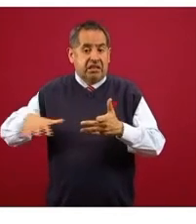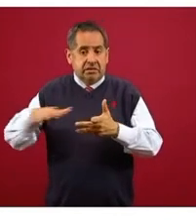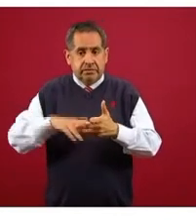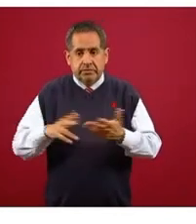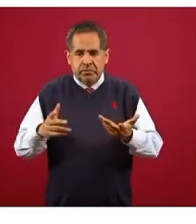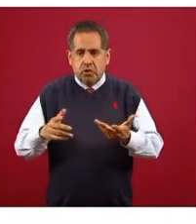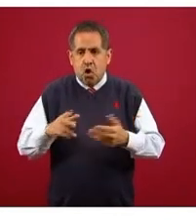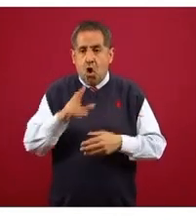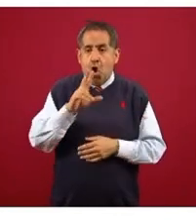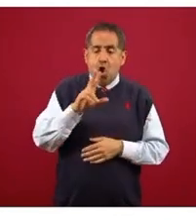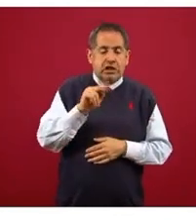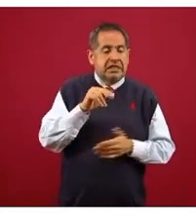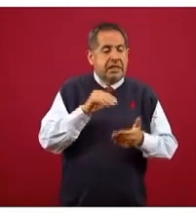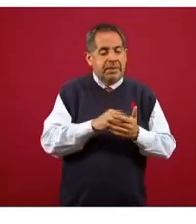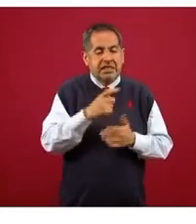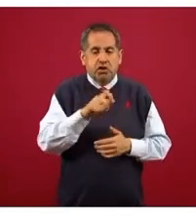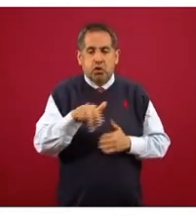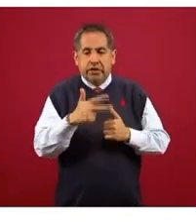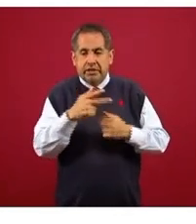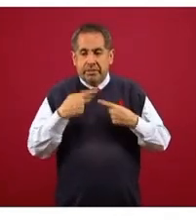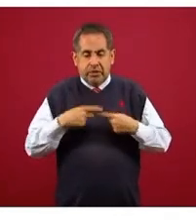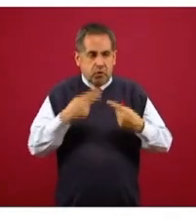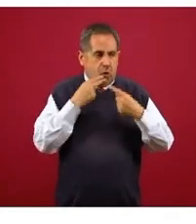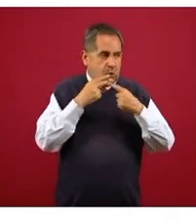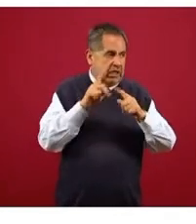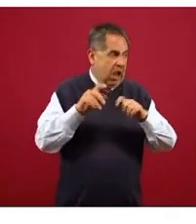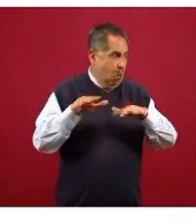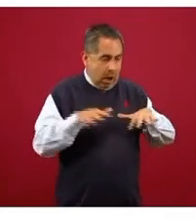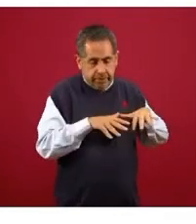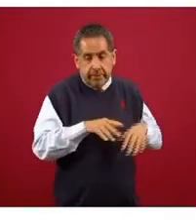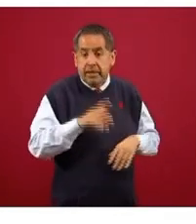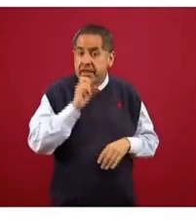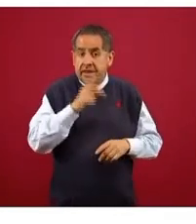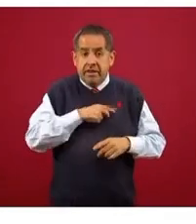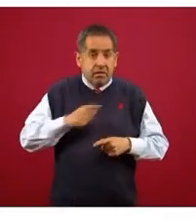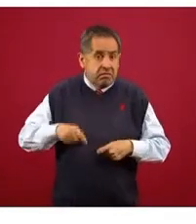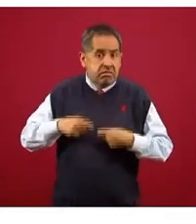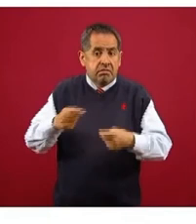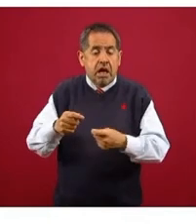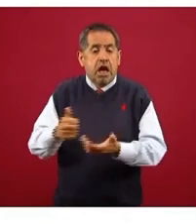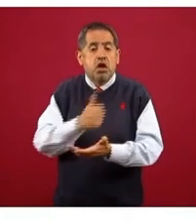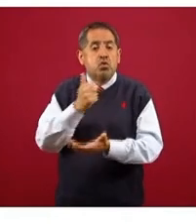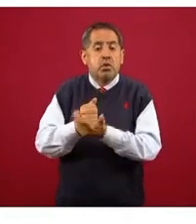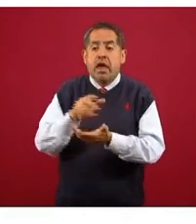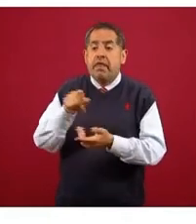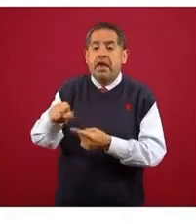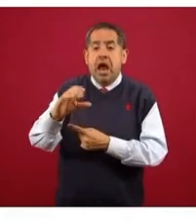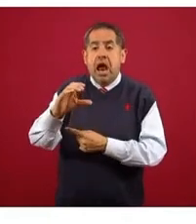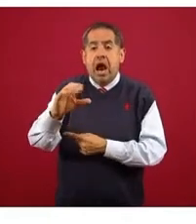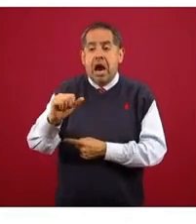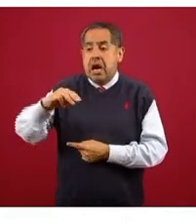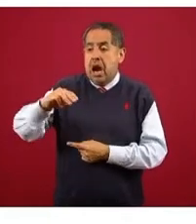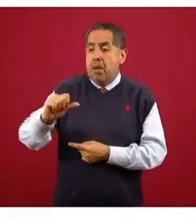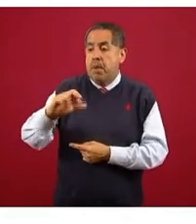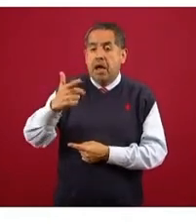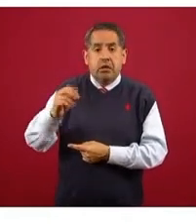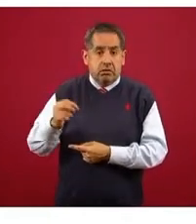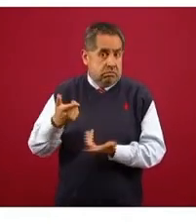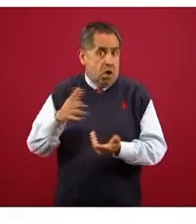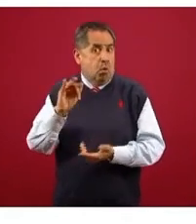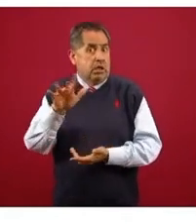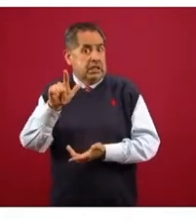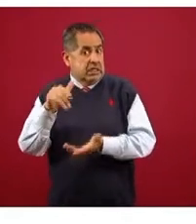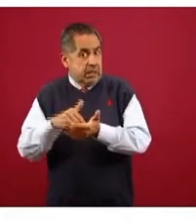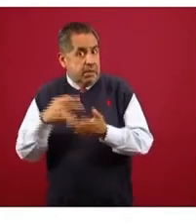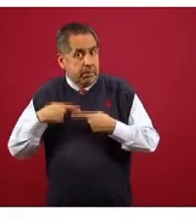113 usuarios y también tenemos que asegurar el agua para la ciudad de Camargo, que son 47 mil